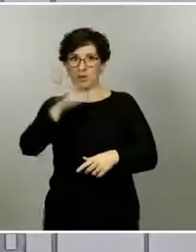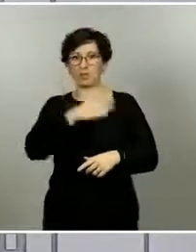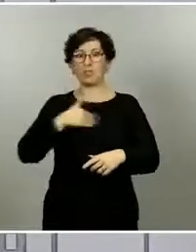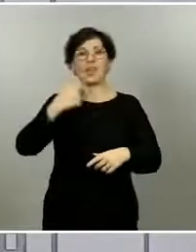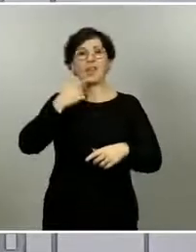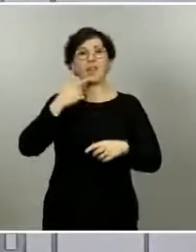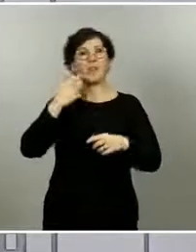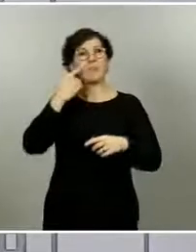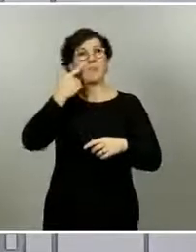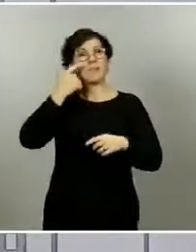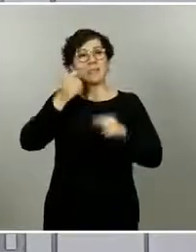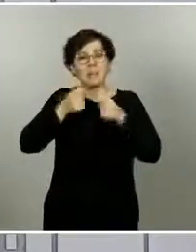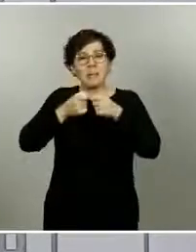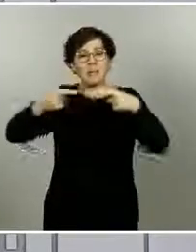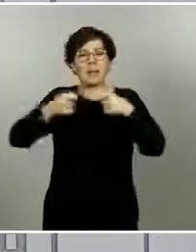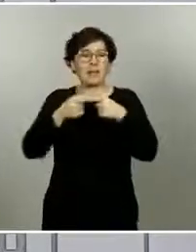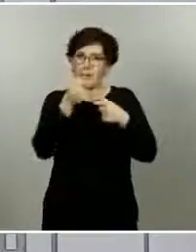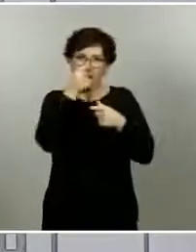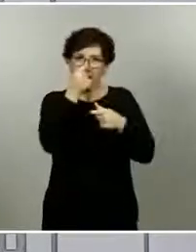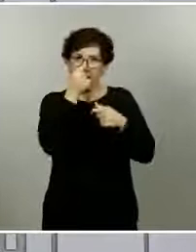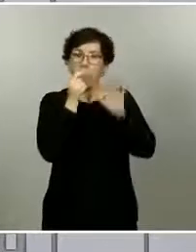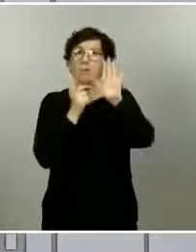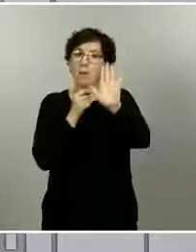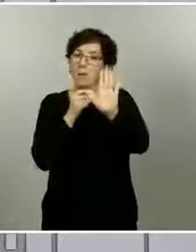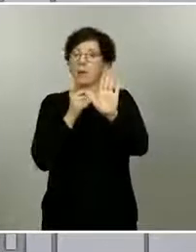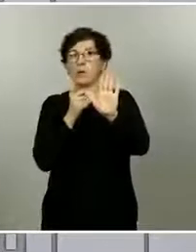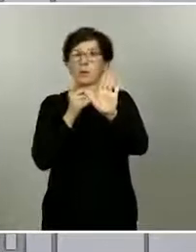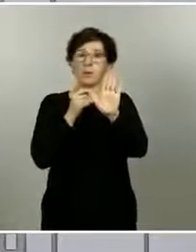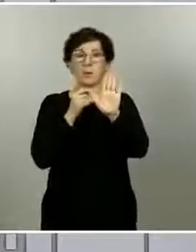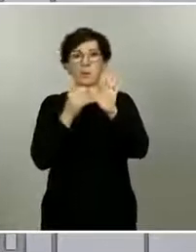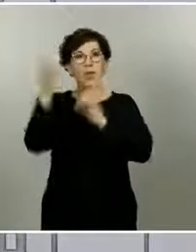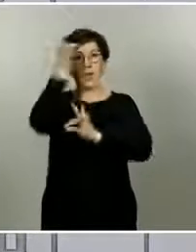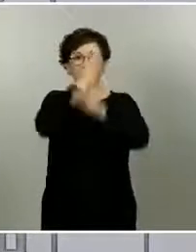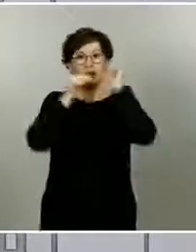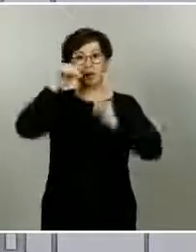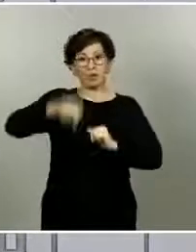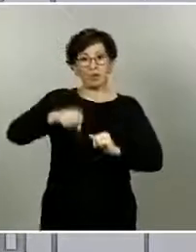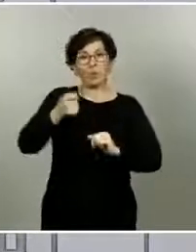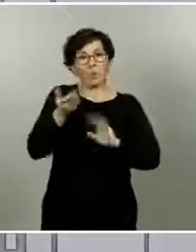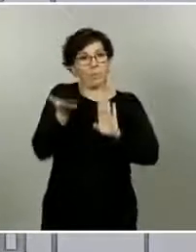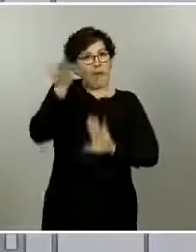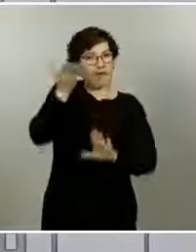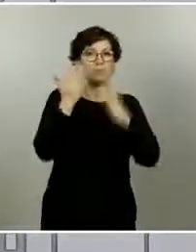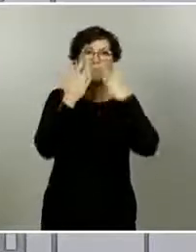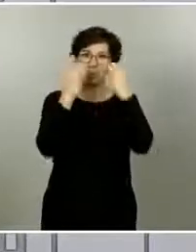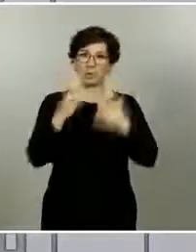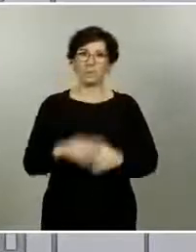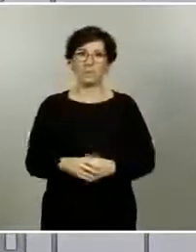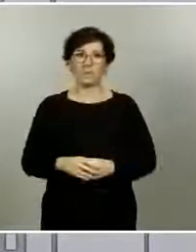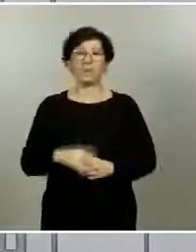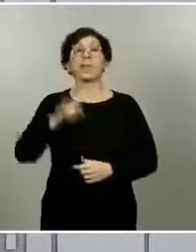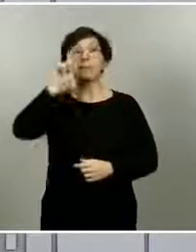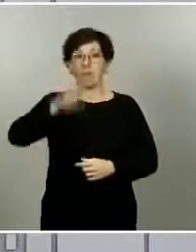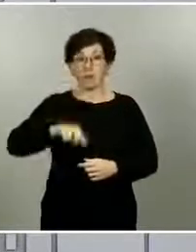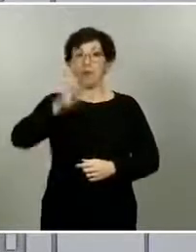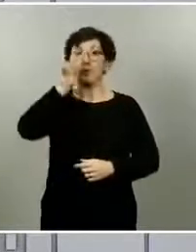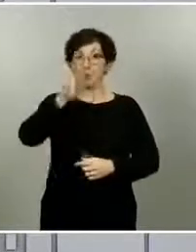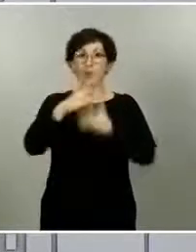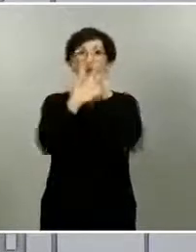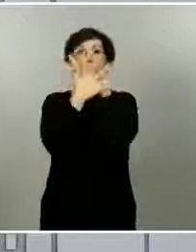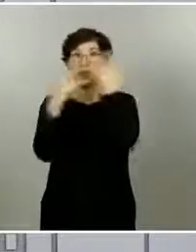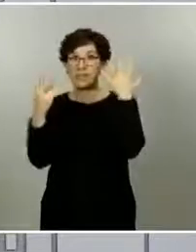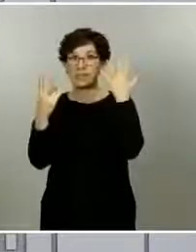mantenemos en incrementos muy pequeños, pero sí que es cierto que los datos de hoy son un poco superiores. Además, desgraciadamente, tenemos